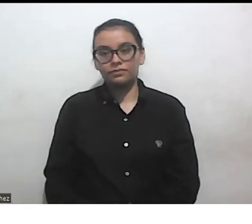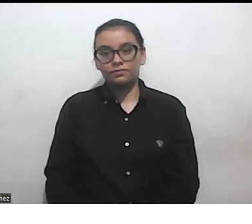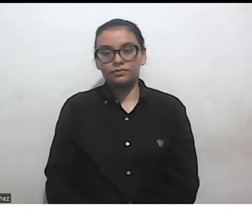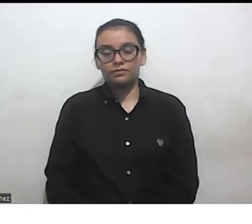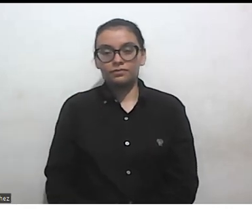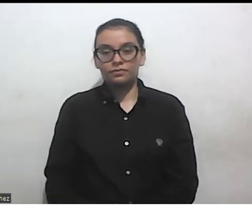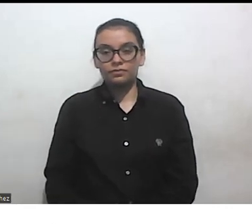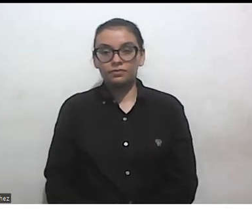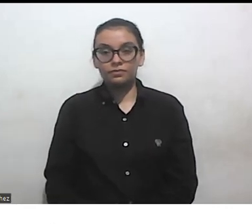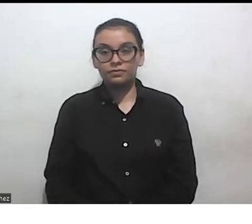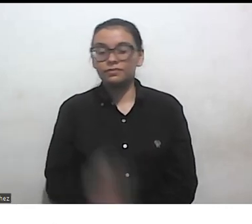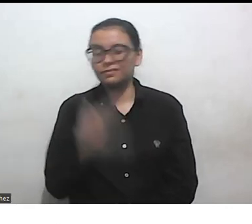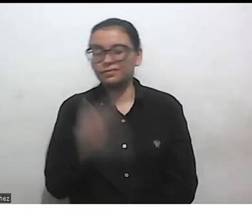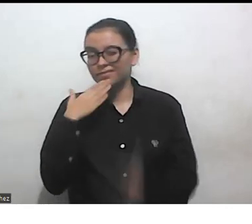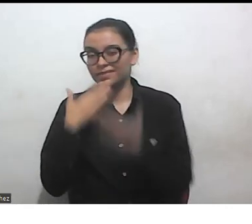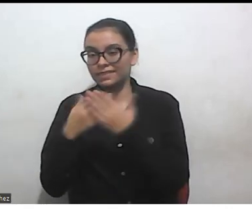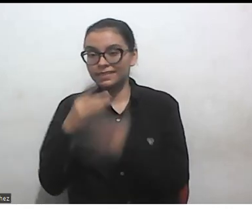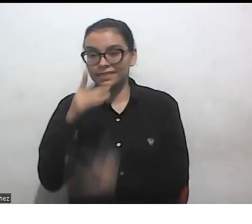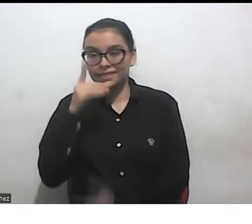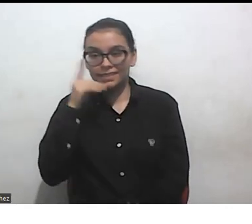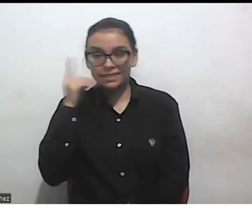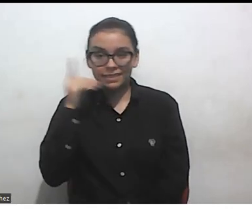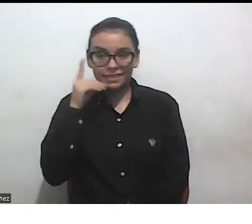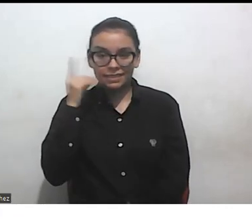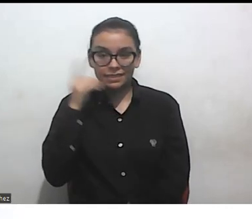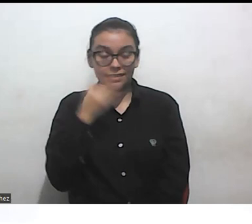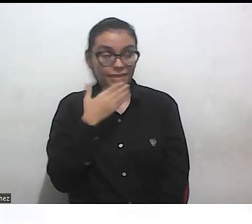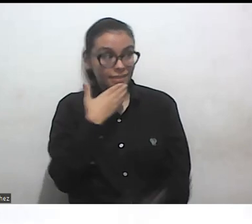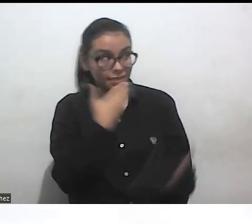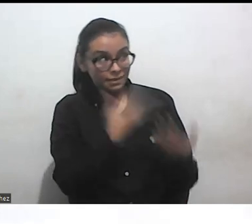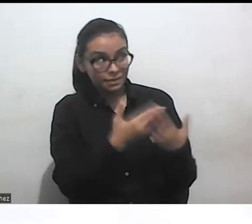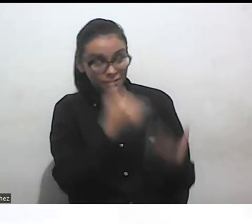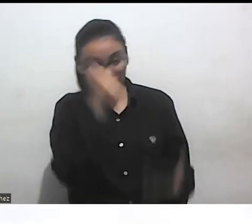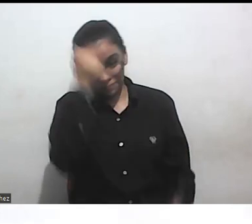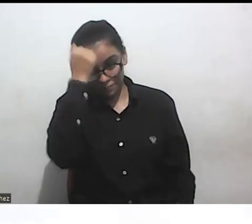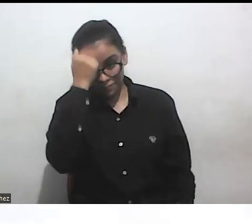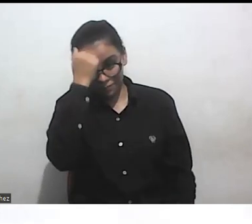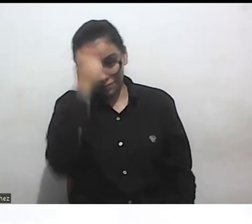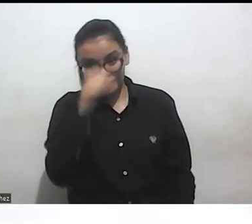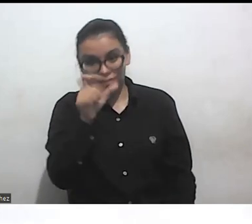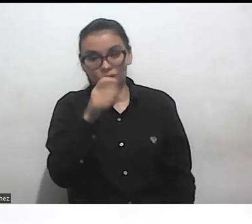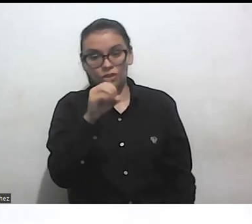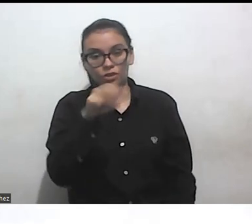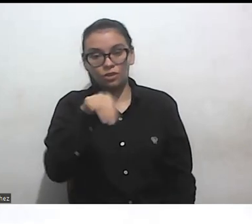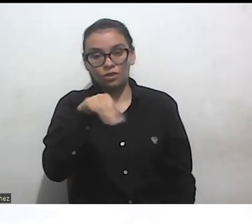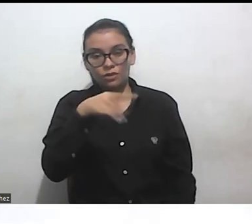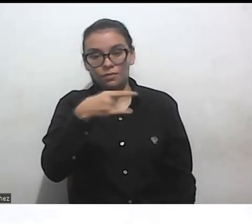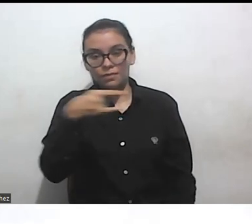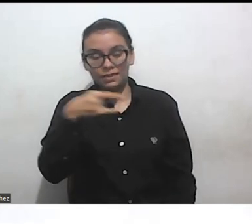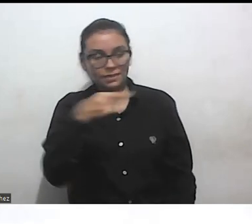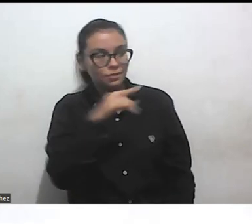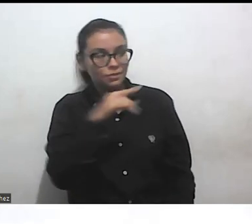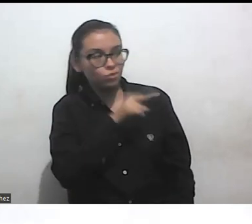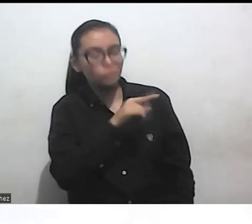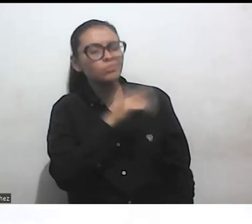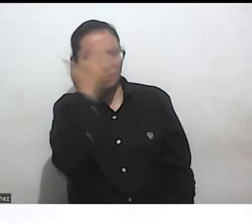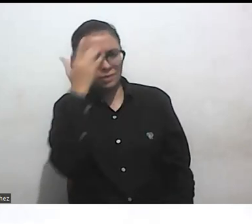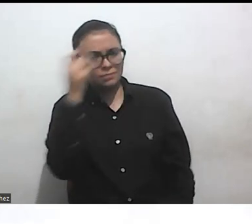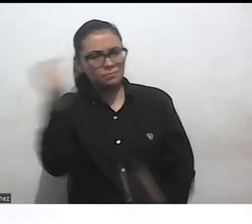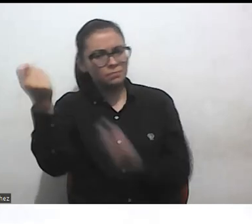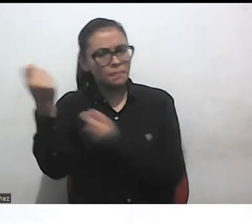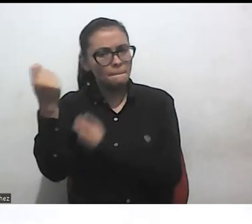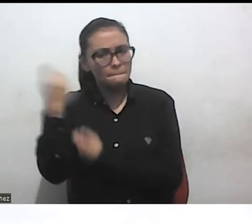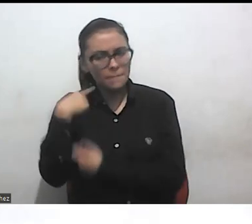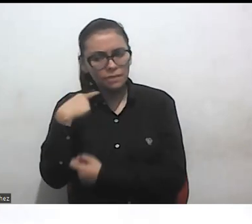Muchas gracias, Daniela, y agradezco a la profe Gómez ese puente, porque un poco la pregunta es como, ¿cómo